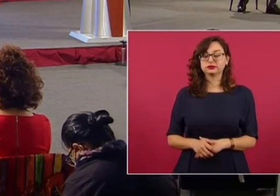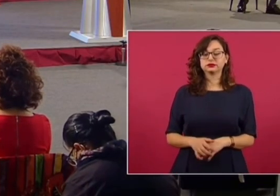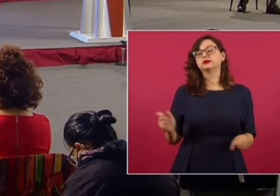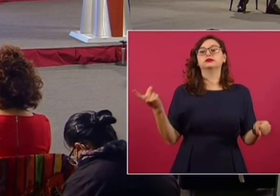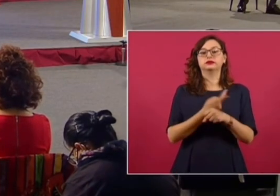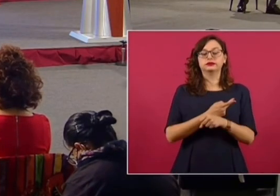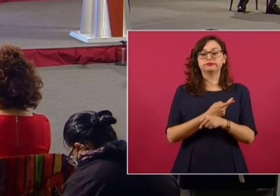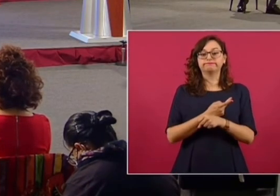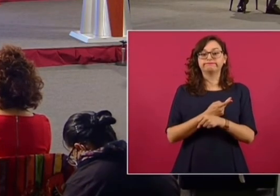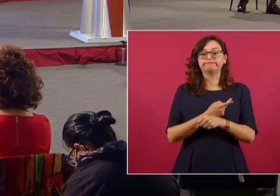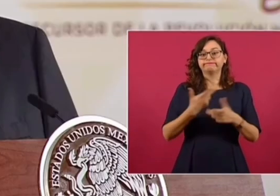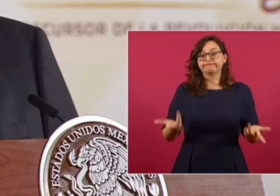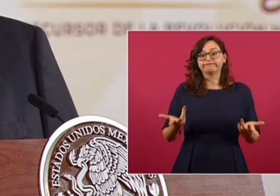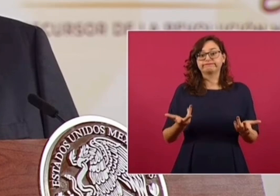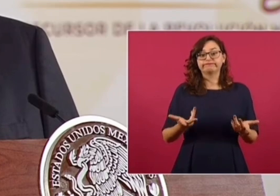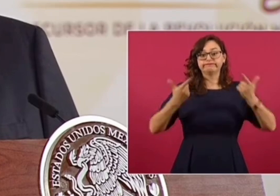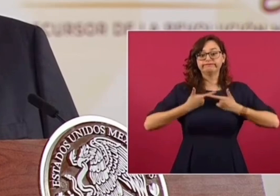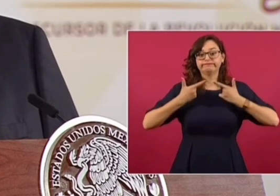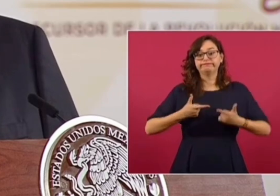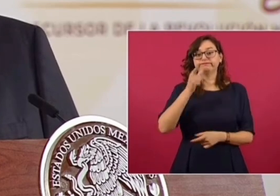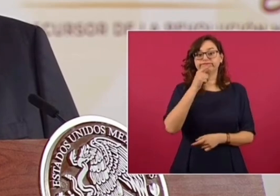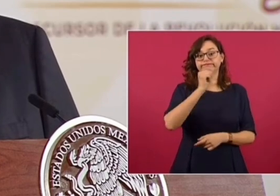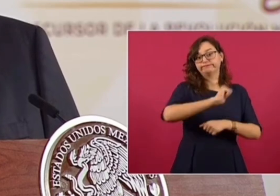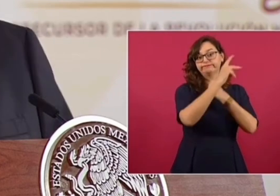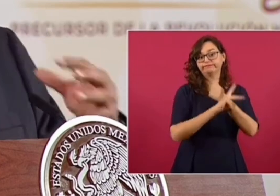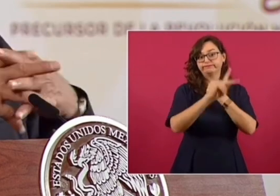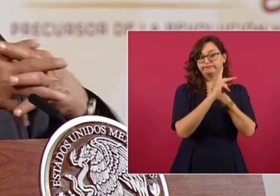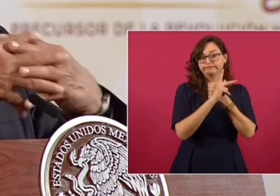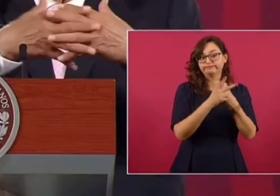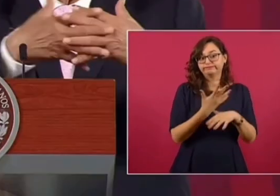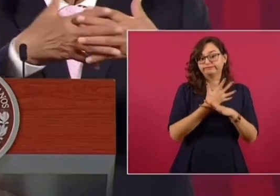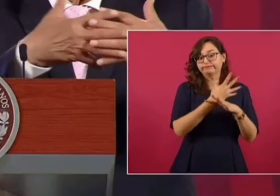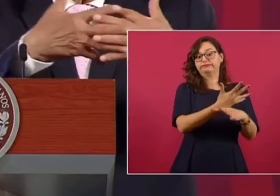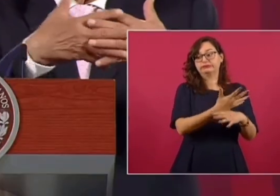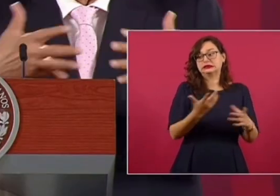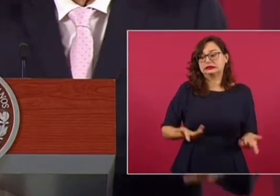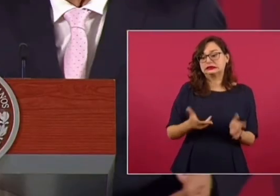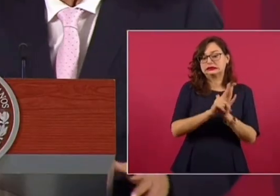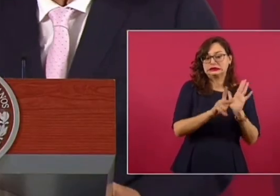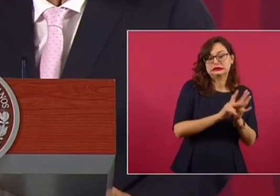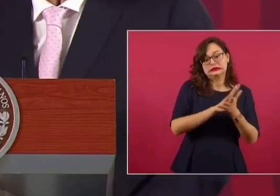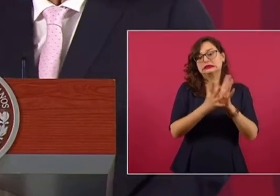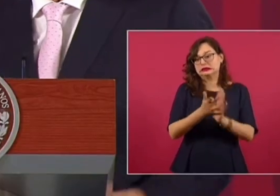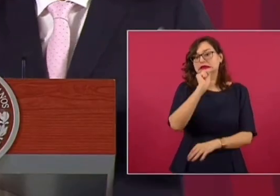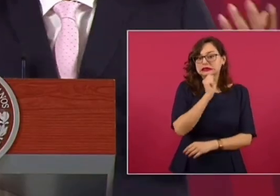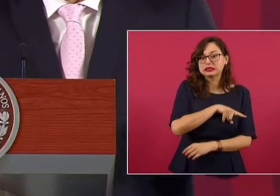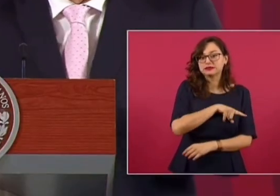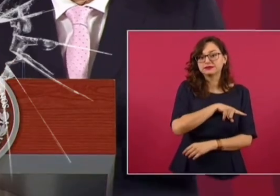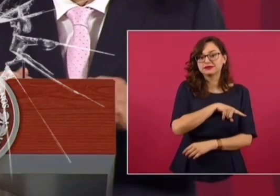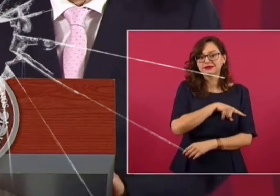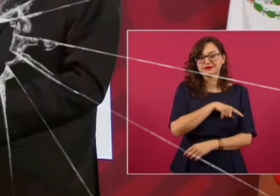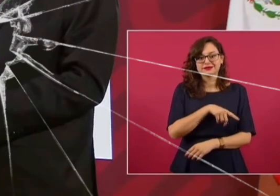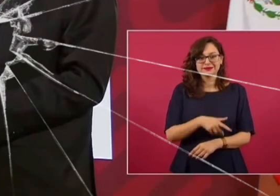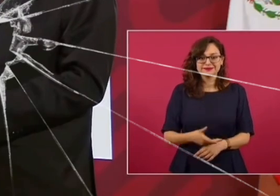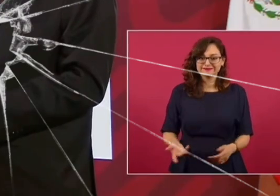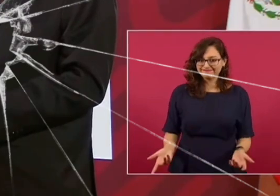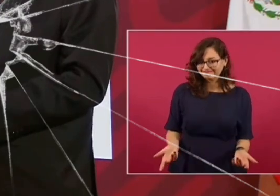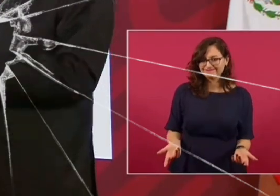extranjeros a favor. Entonces, ¿cómo estaba la relación? ¿Y cómo se rompe?